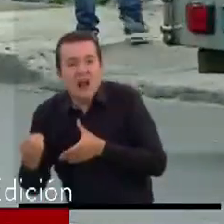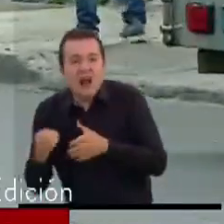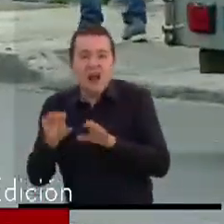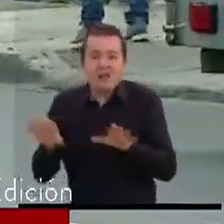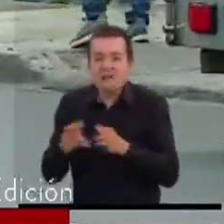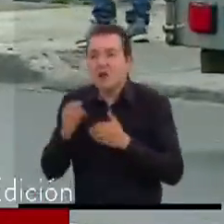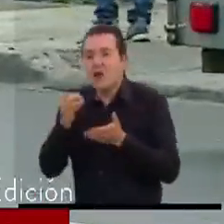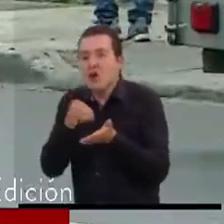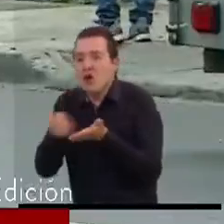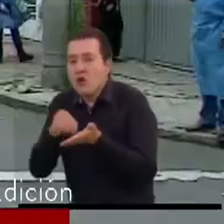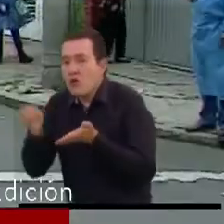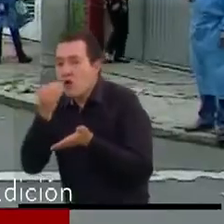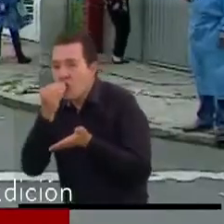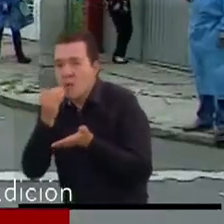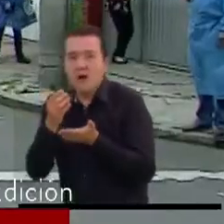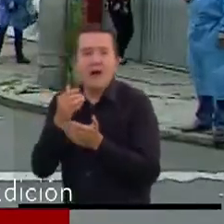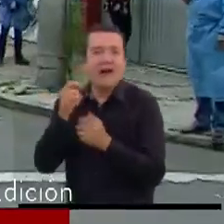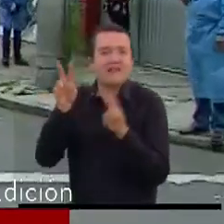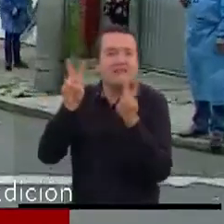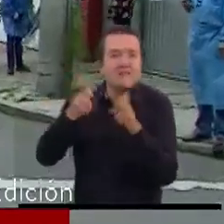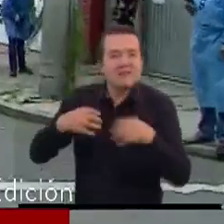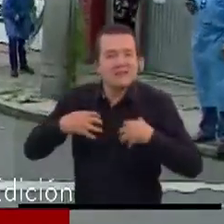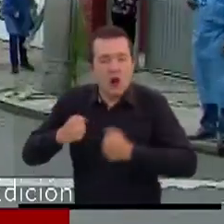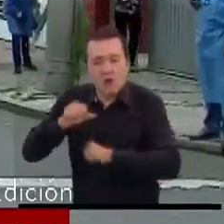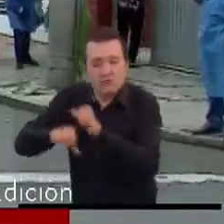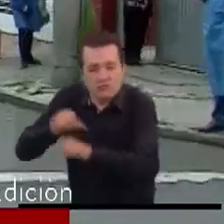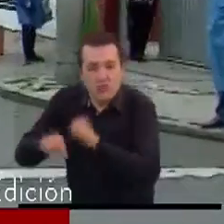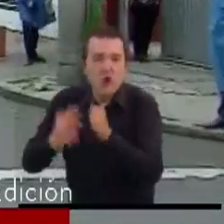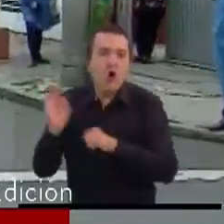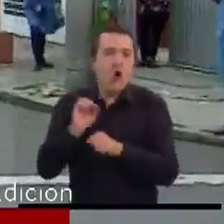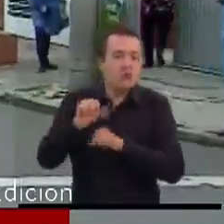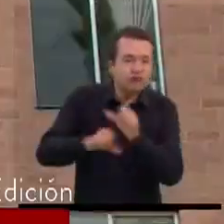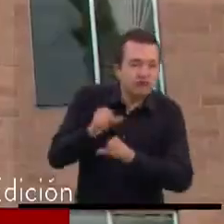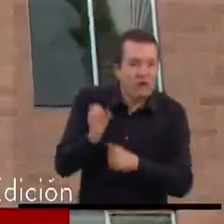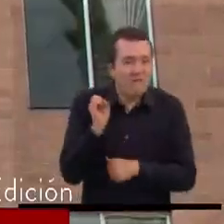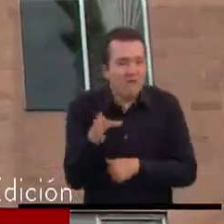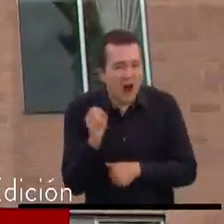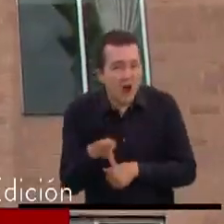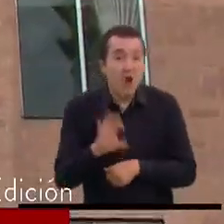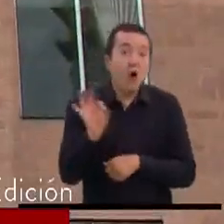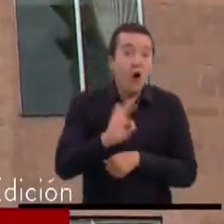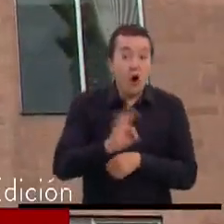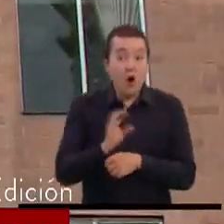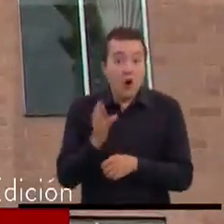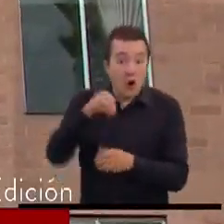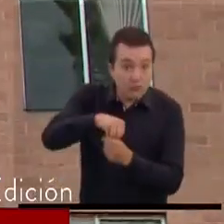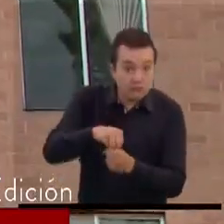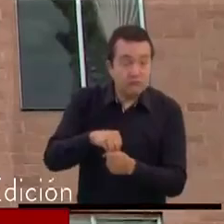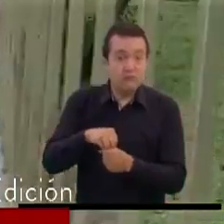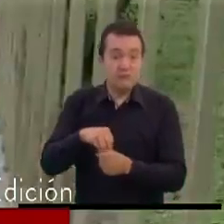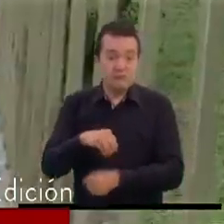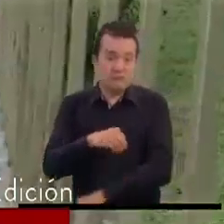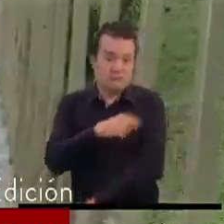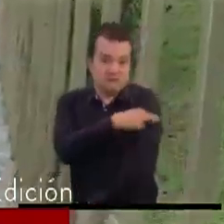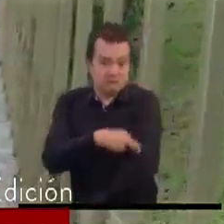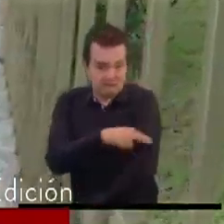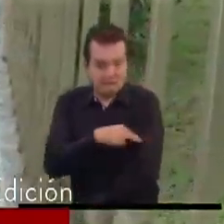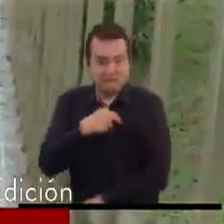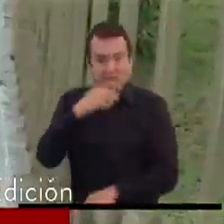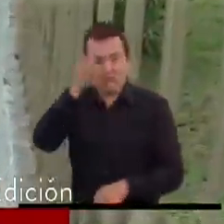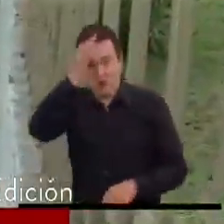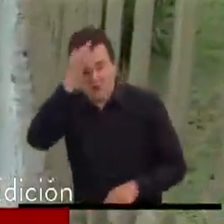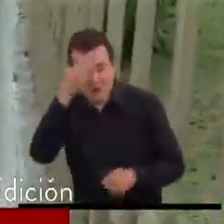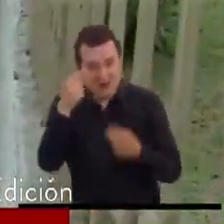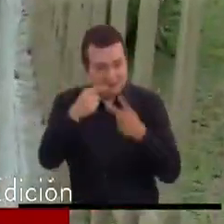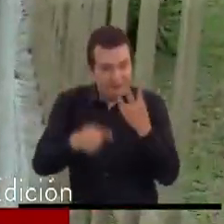provisión de alimentos, trámites de salud y vueltas bancarias, o en caso de que haga parte del personal de salud de Bogotá que está cobijado como parte de